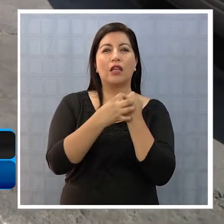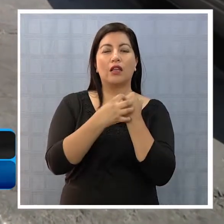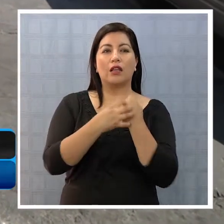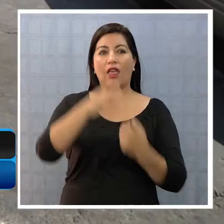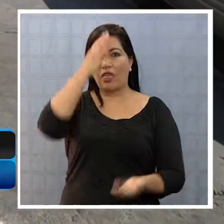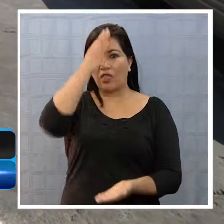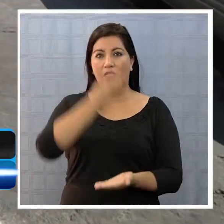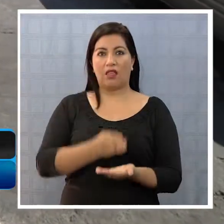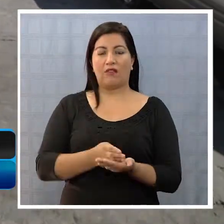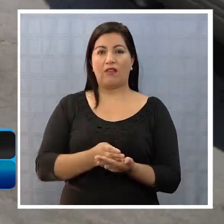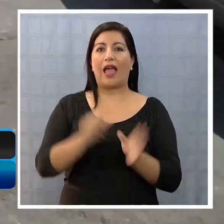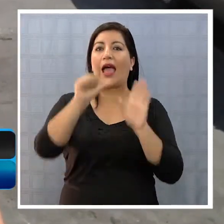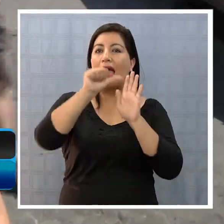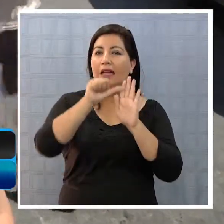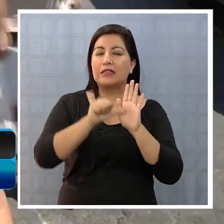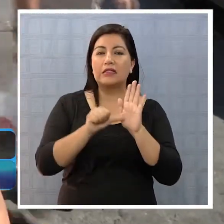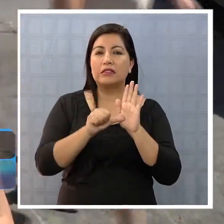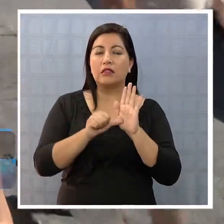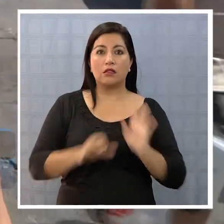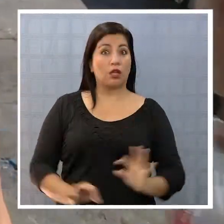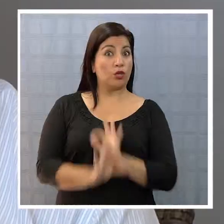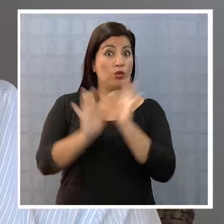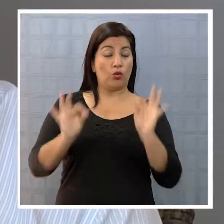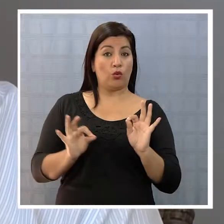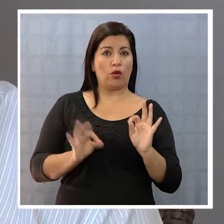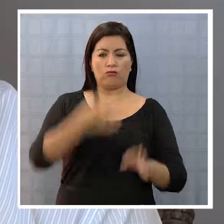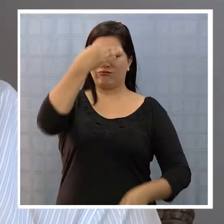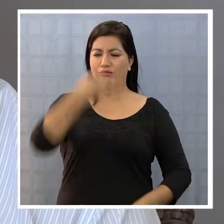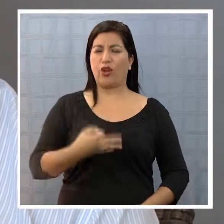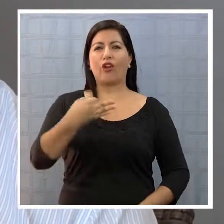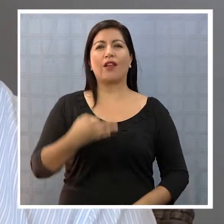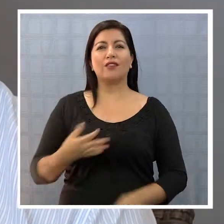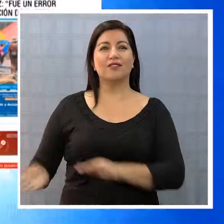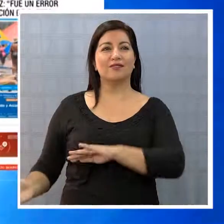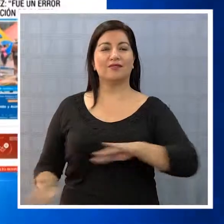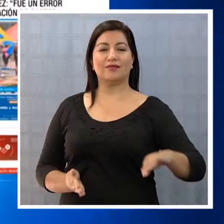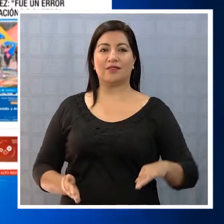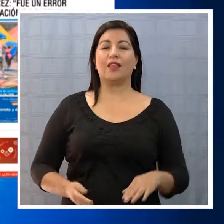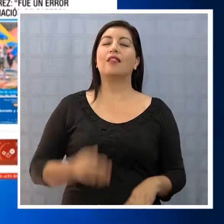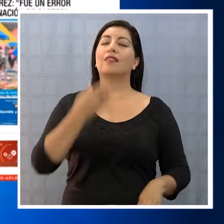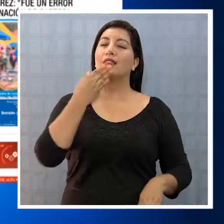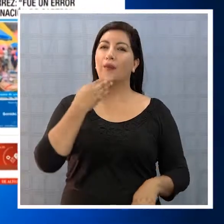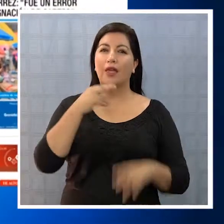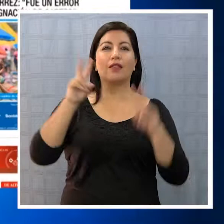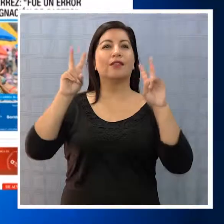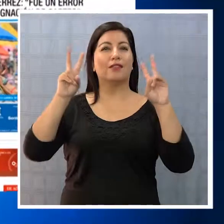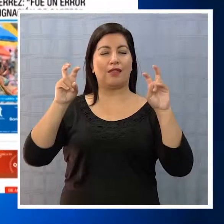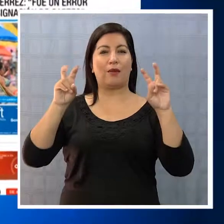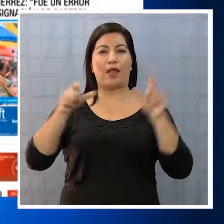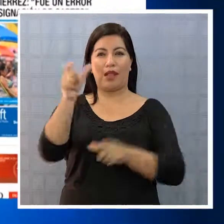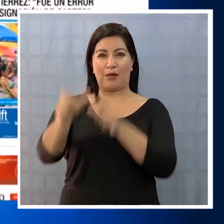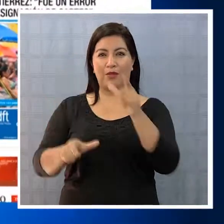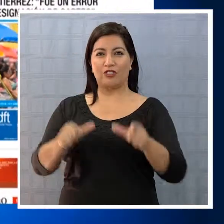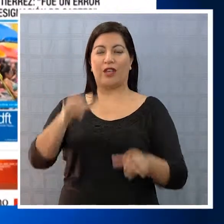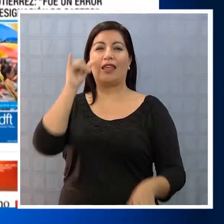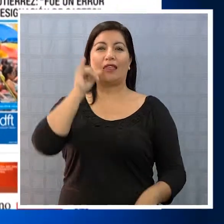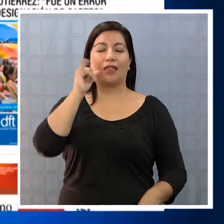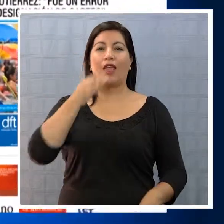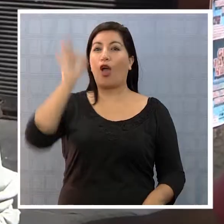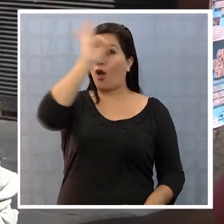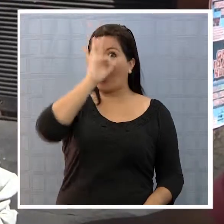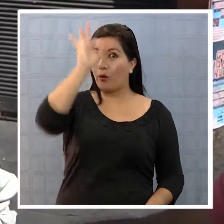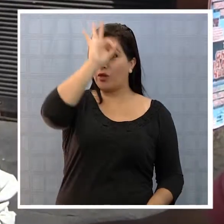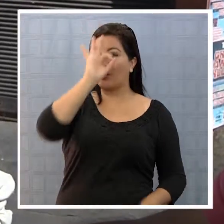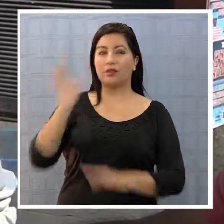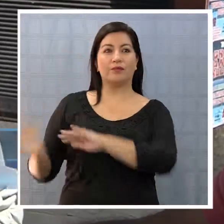no tener antecedentes de ningún tipo, debe ser intachable. Materia en la que también la ciudadanía tiene opinión. Se debiera buscar otra persona